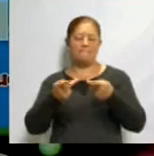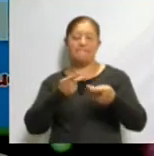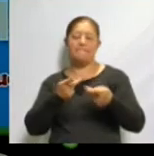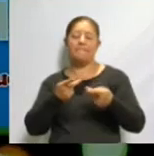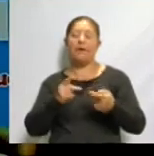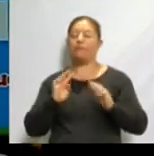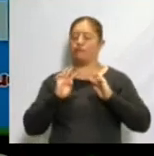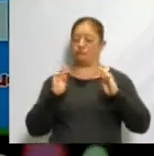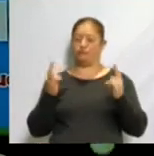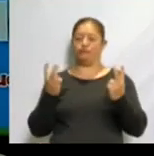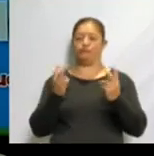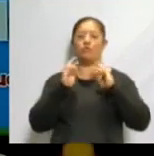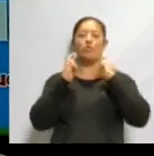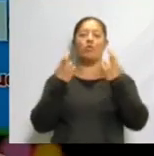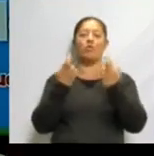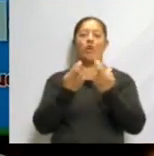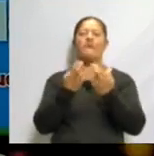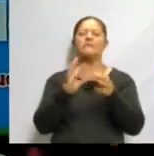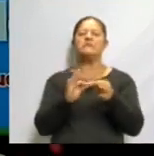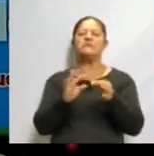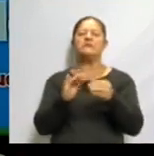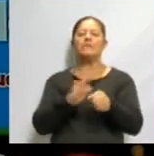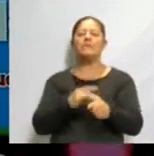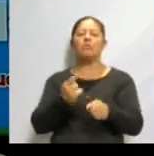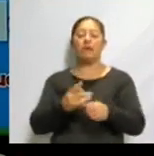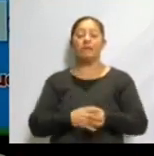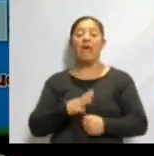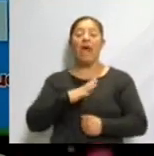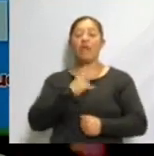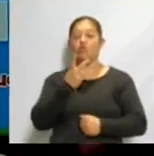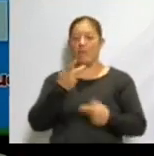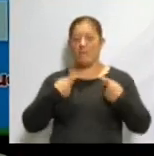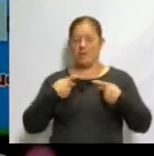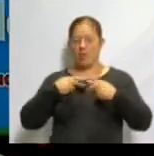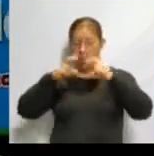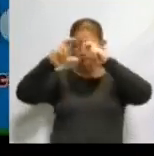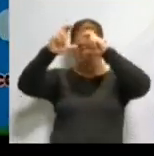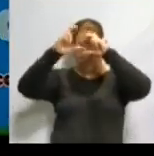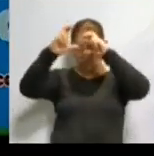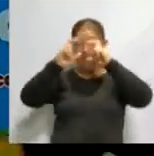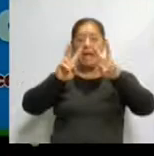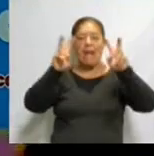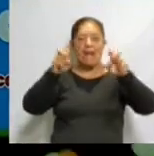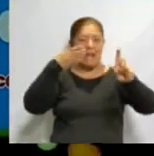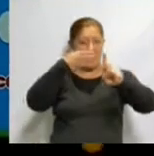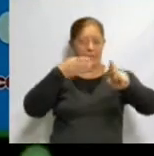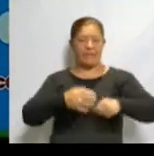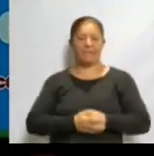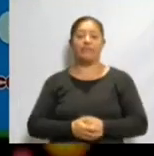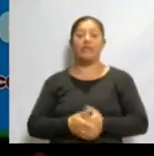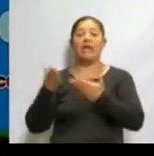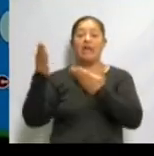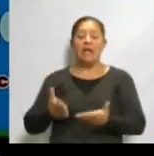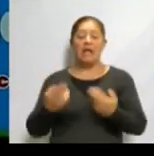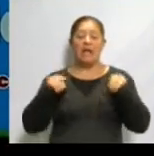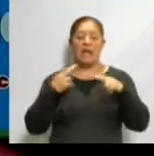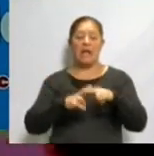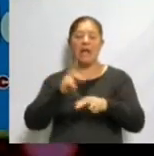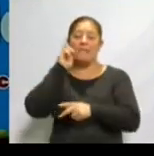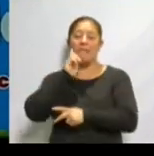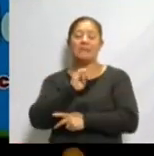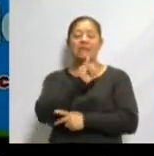para explicar el porqué. Y tenemos a dos expertos en el tema. Recibamos a la maestra